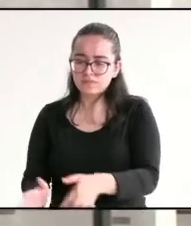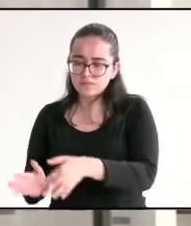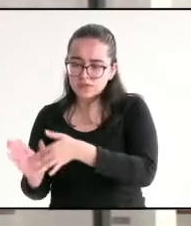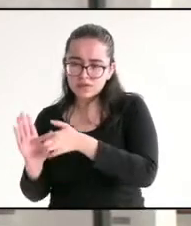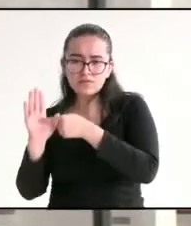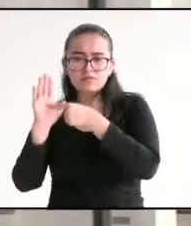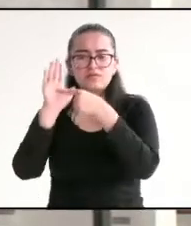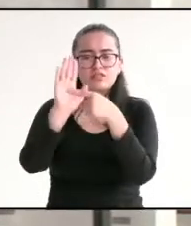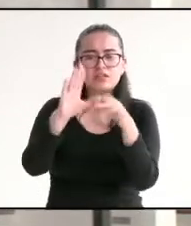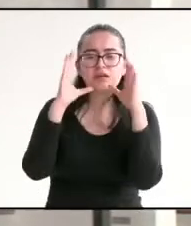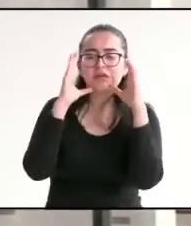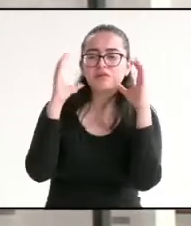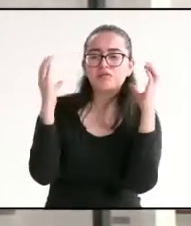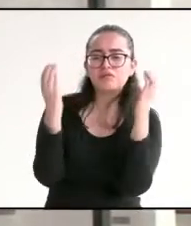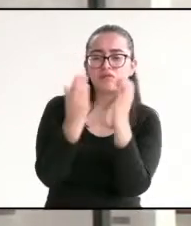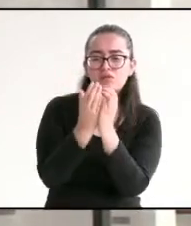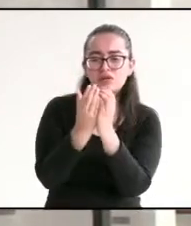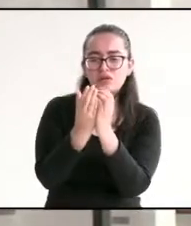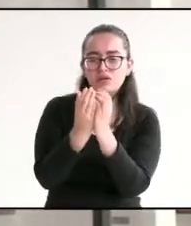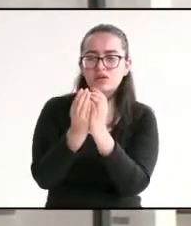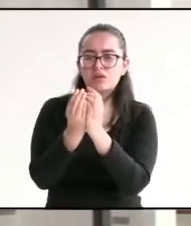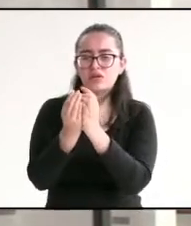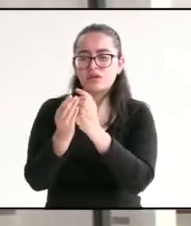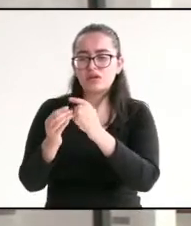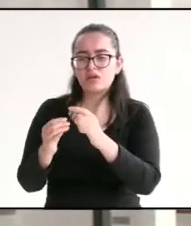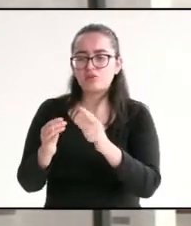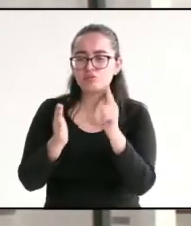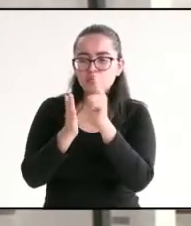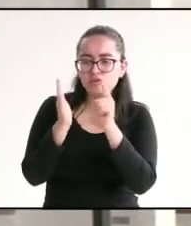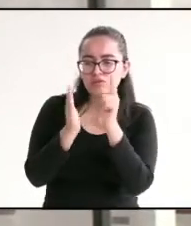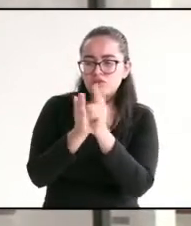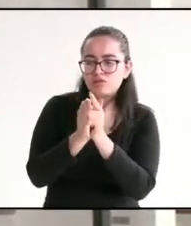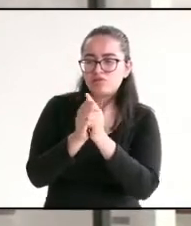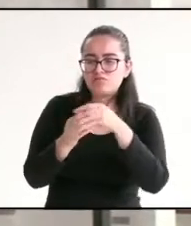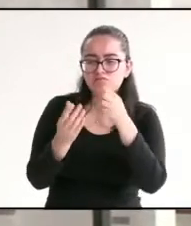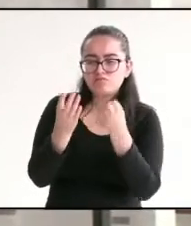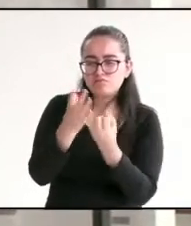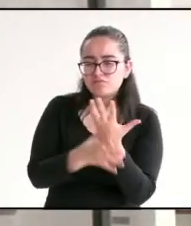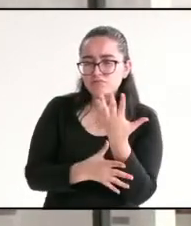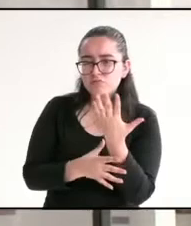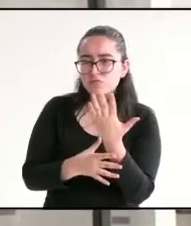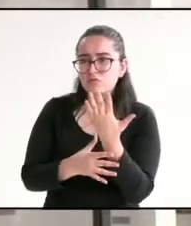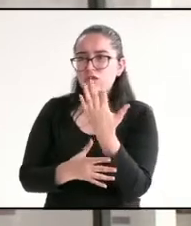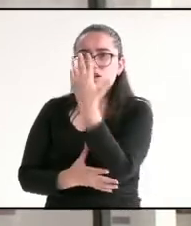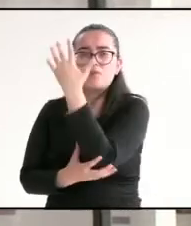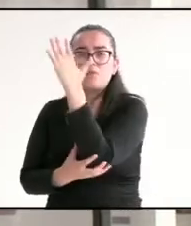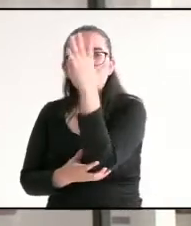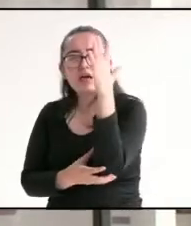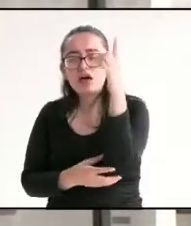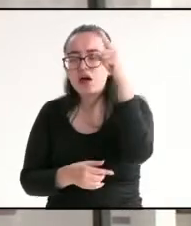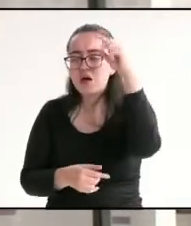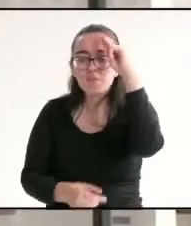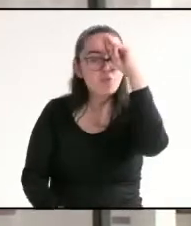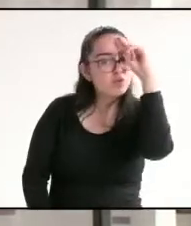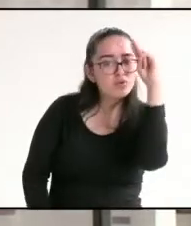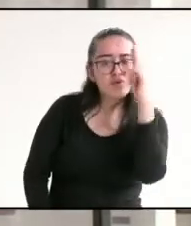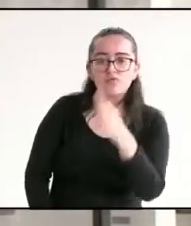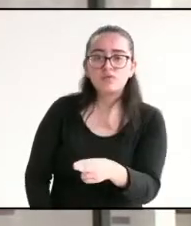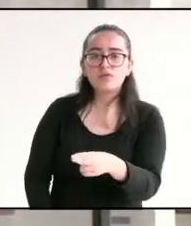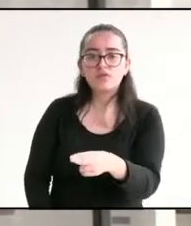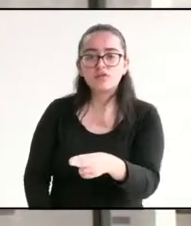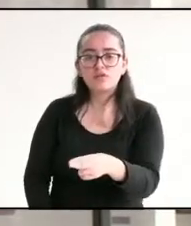el Congreso para generar sanciones por la tala inmoderada de árboles como el mango, además de mejorar las prácticas